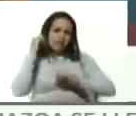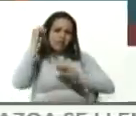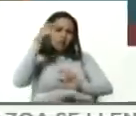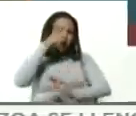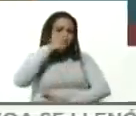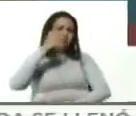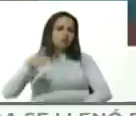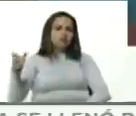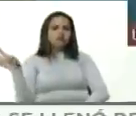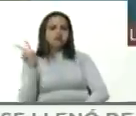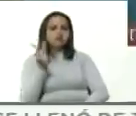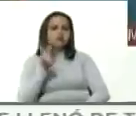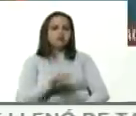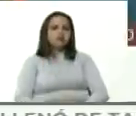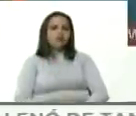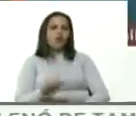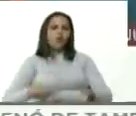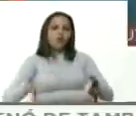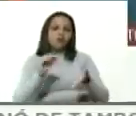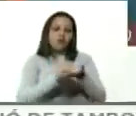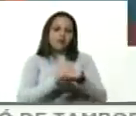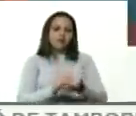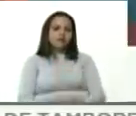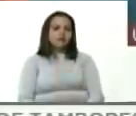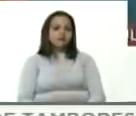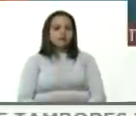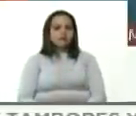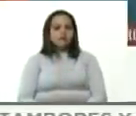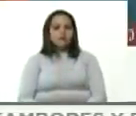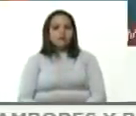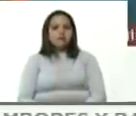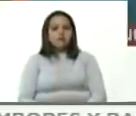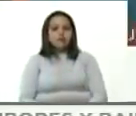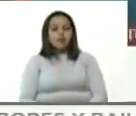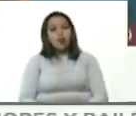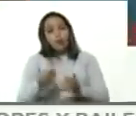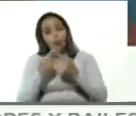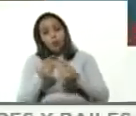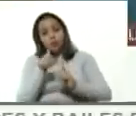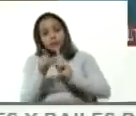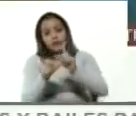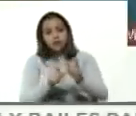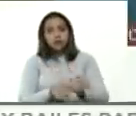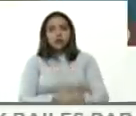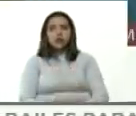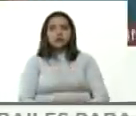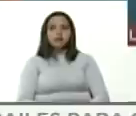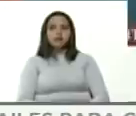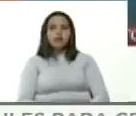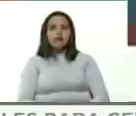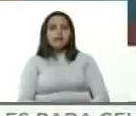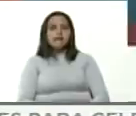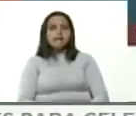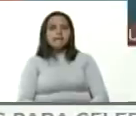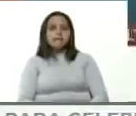del pueblo venezolano una vez más ¿alguna otra pregunta? hermano